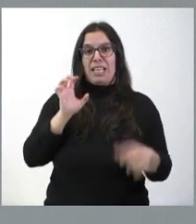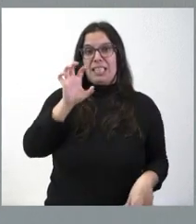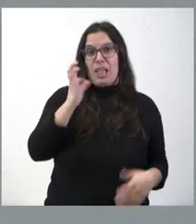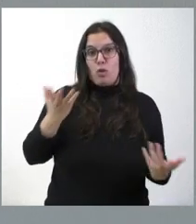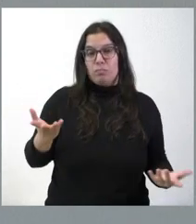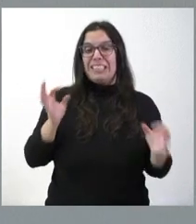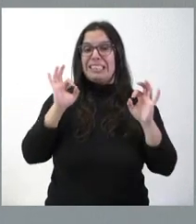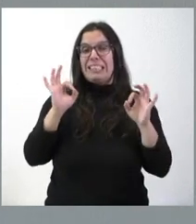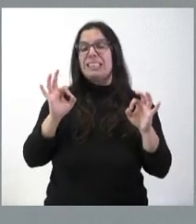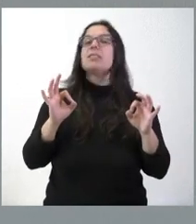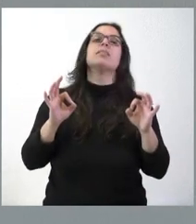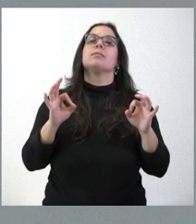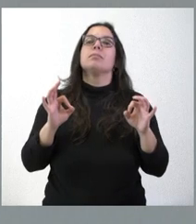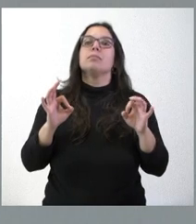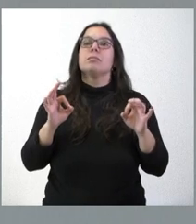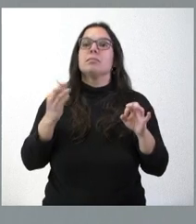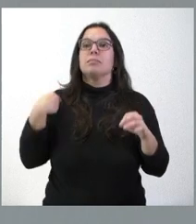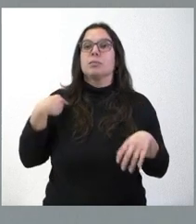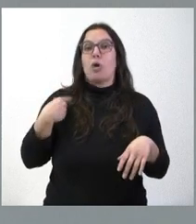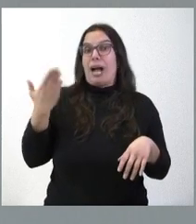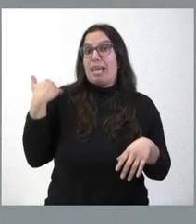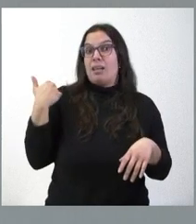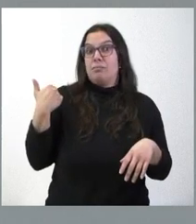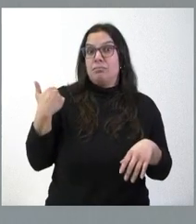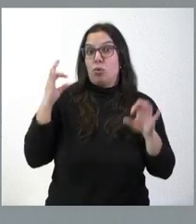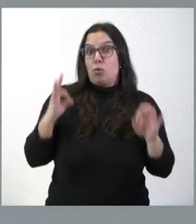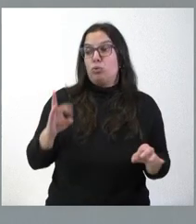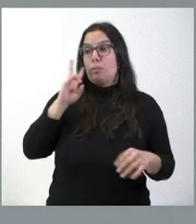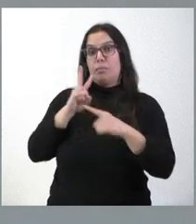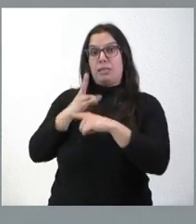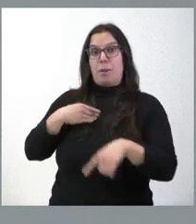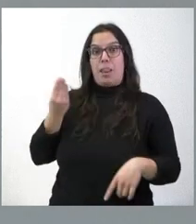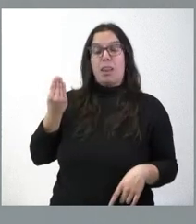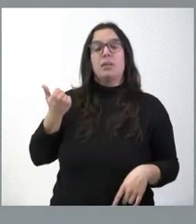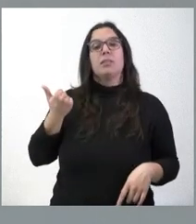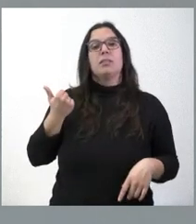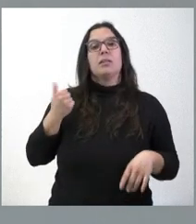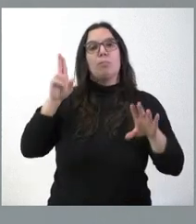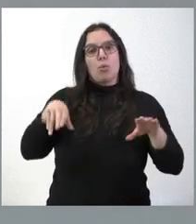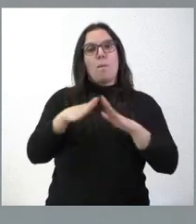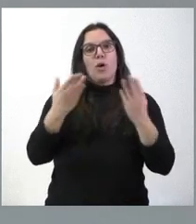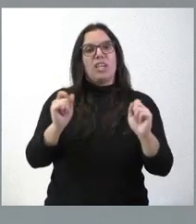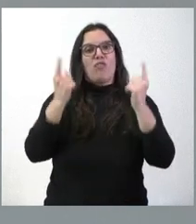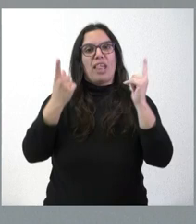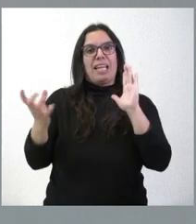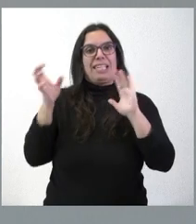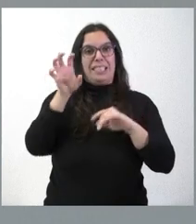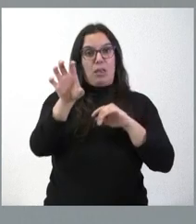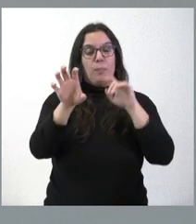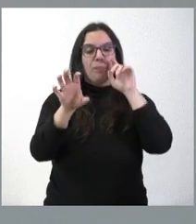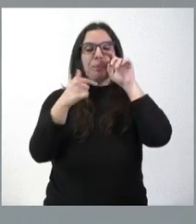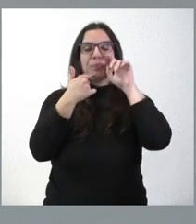en concreto el de ayer mismo. Este es el boletín oficial del Estado donde se da cuenta